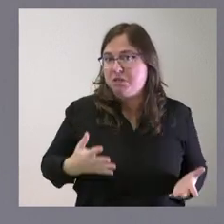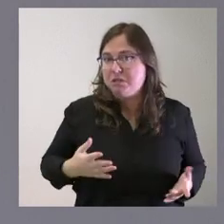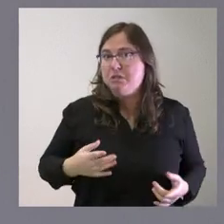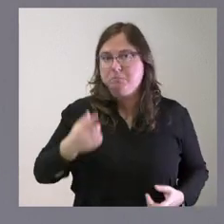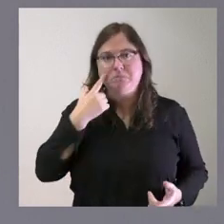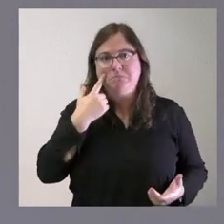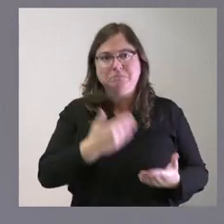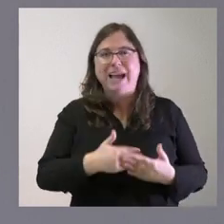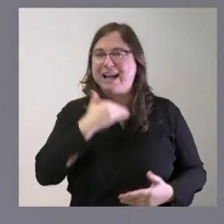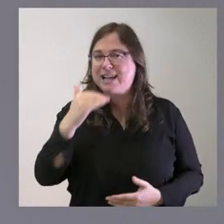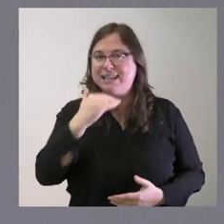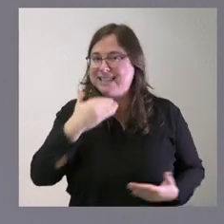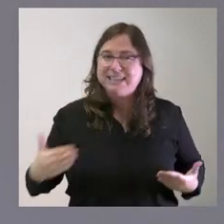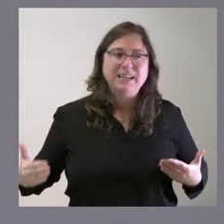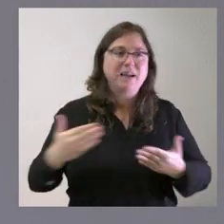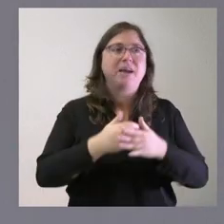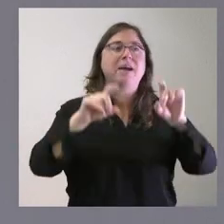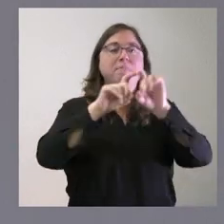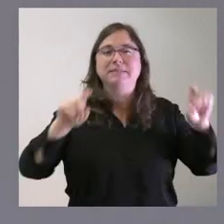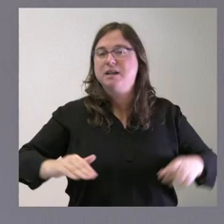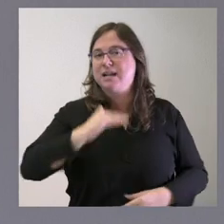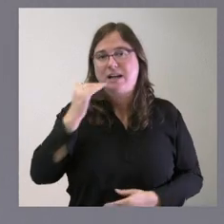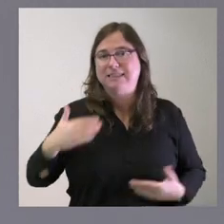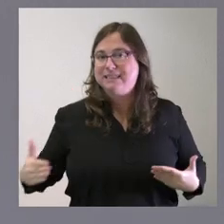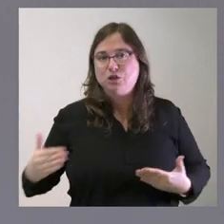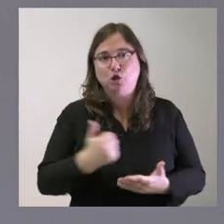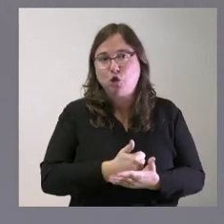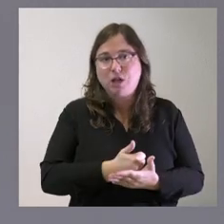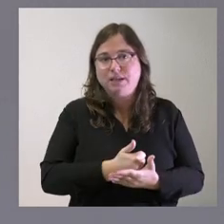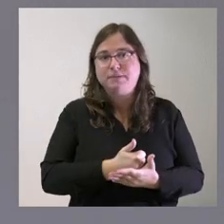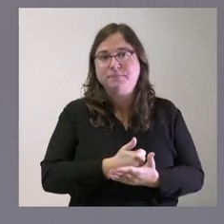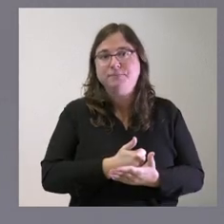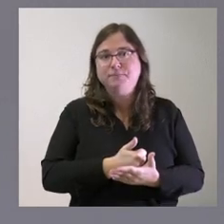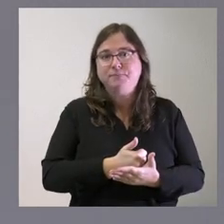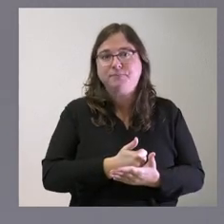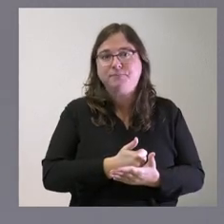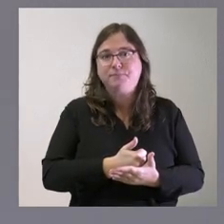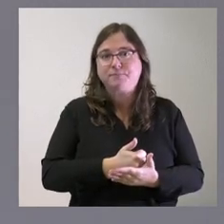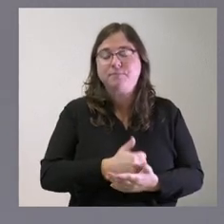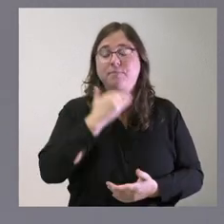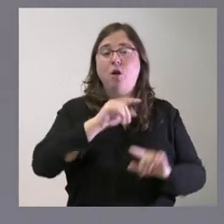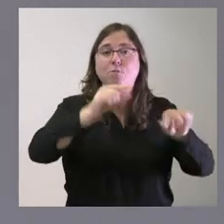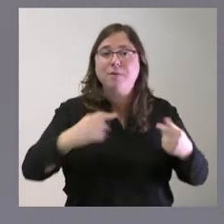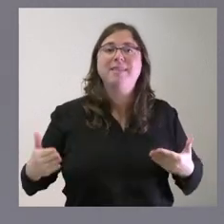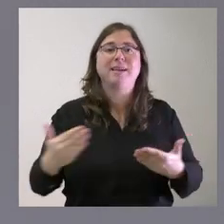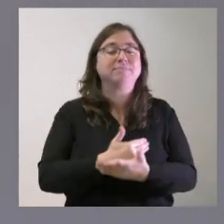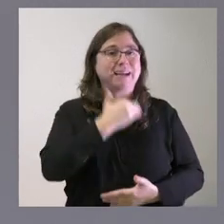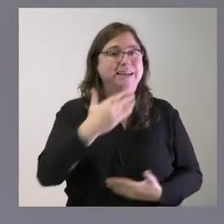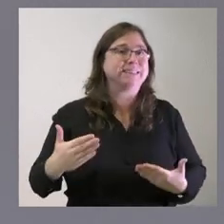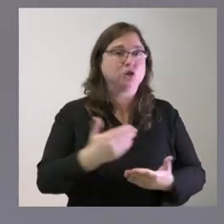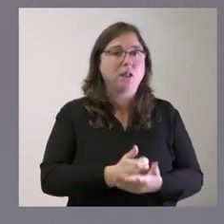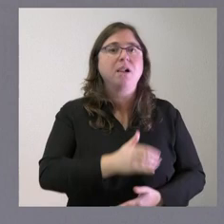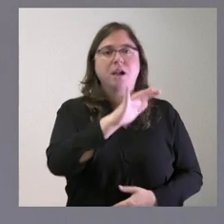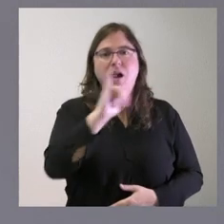viendo usted que casi todas las empresas en este momento o casi todas las provincias para ser más precisos pues